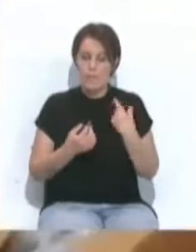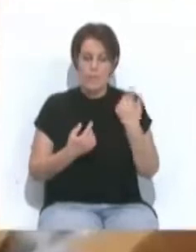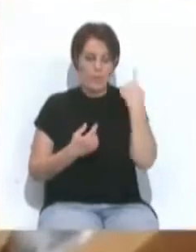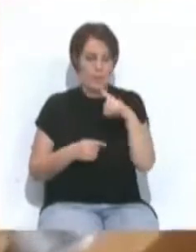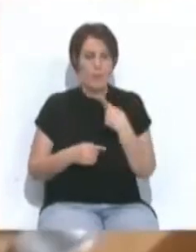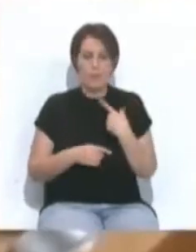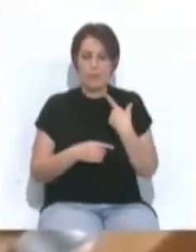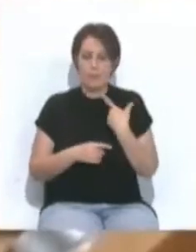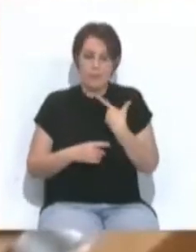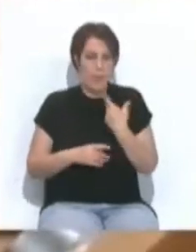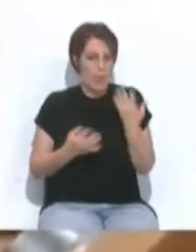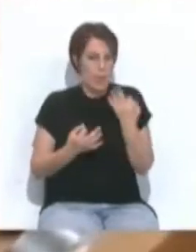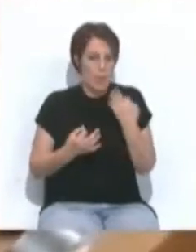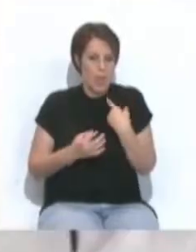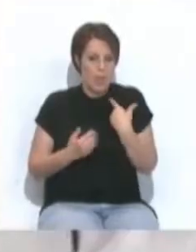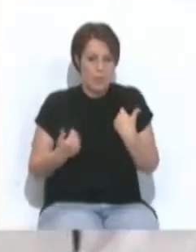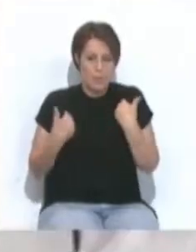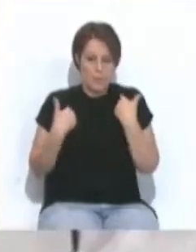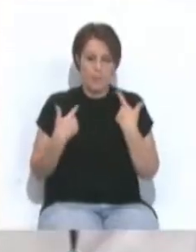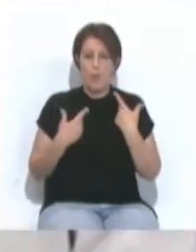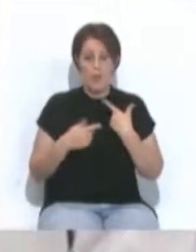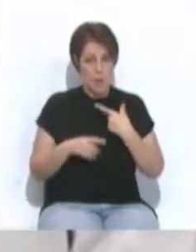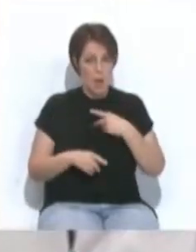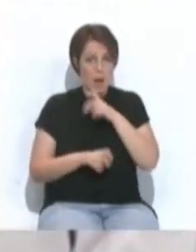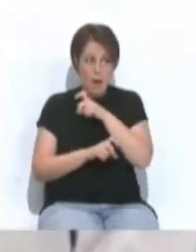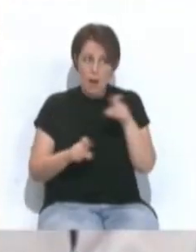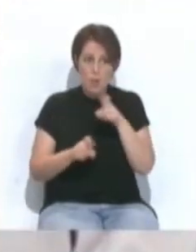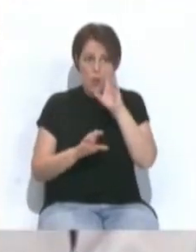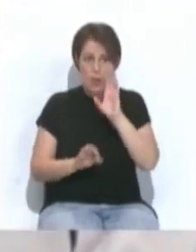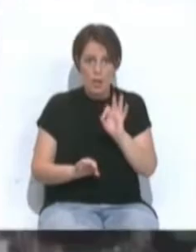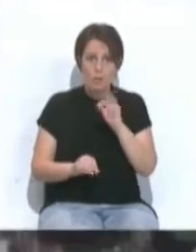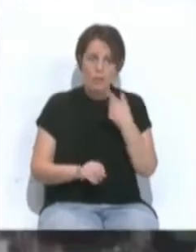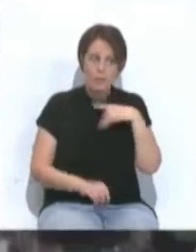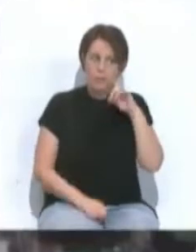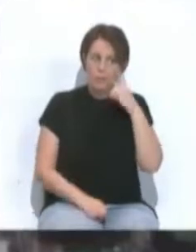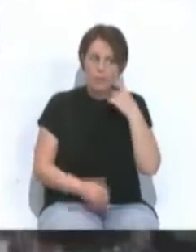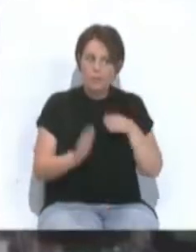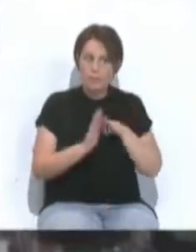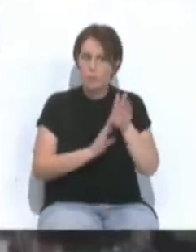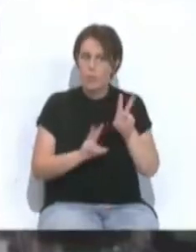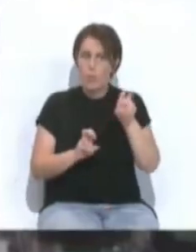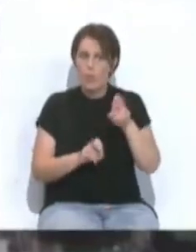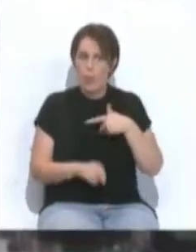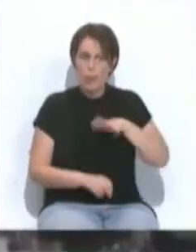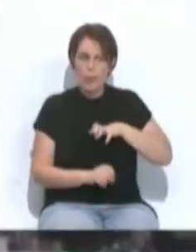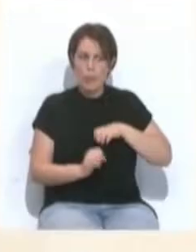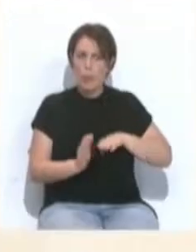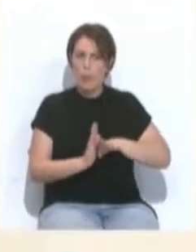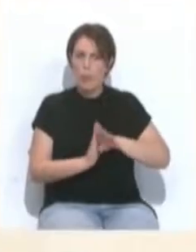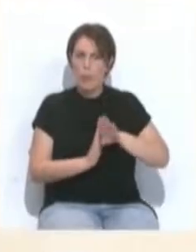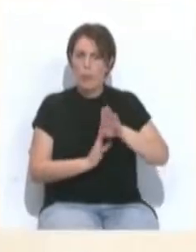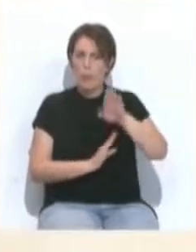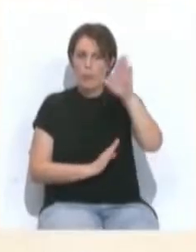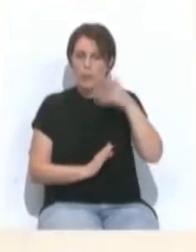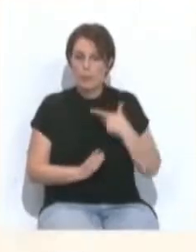Este mensaje apelando una vez más a la prudencia se produce después de que se haya detectado un nuevo repunte en el número de contagios. Un